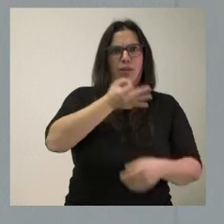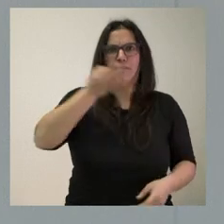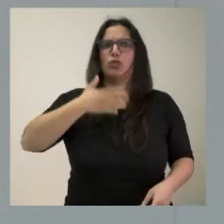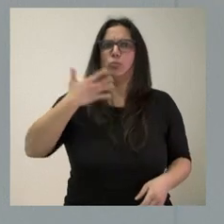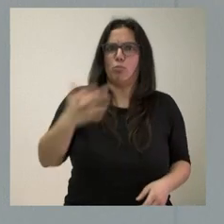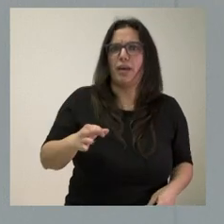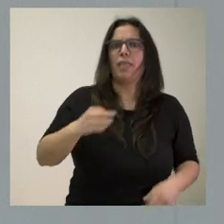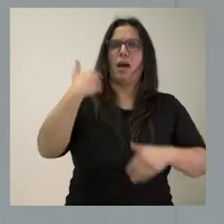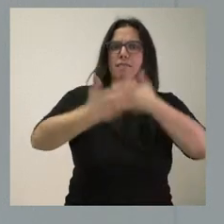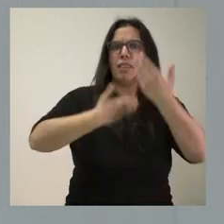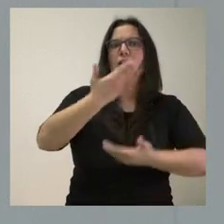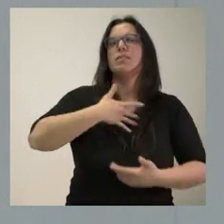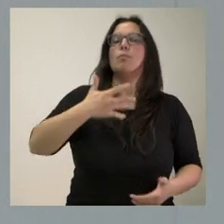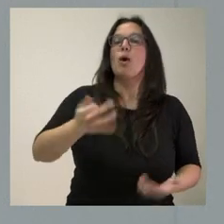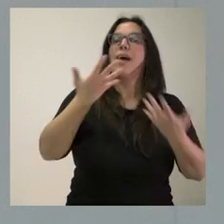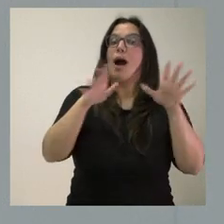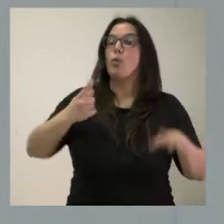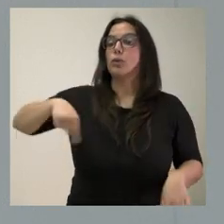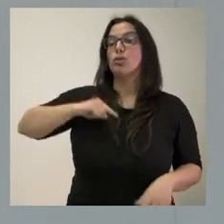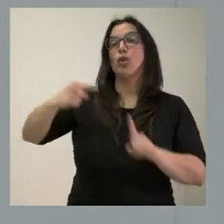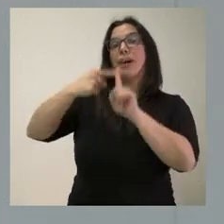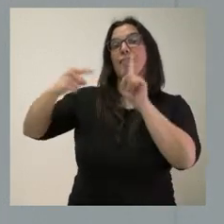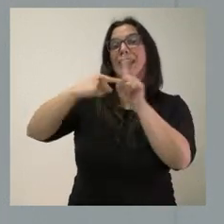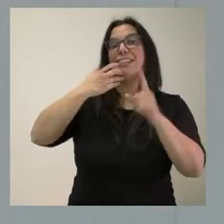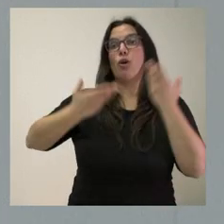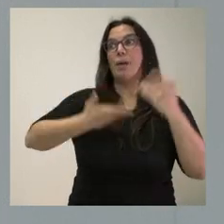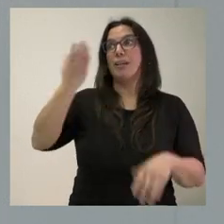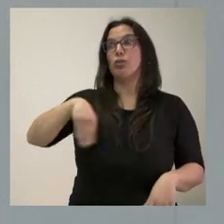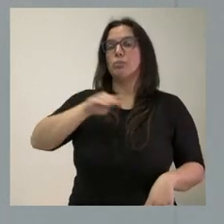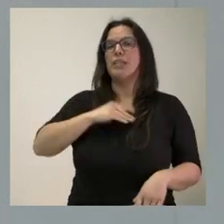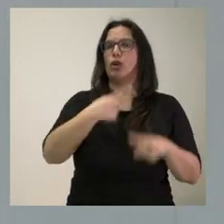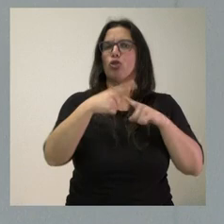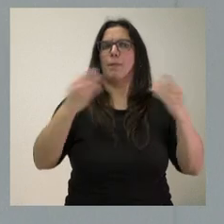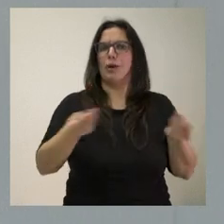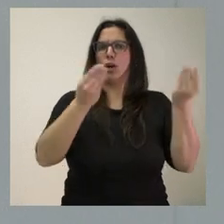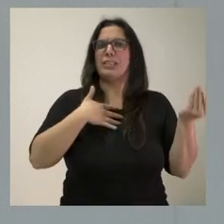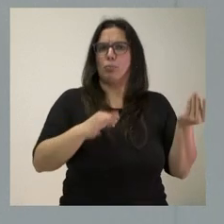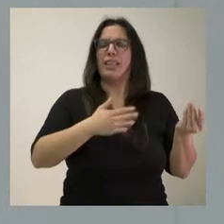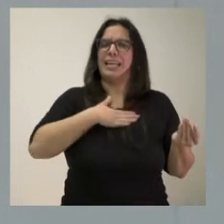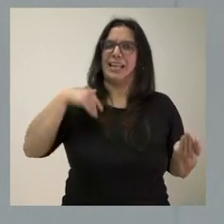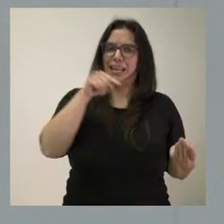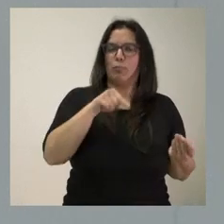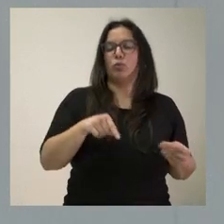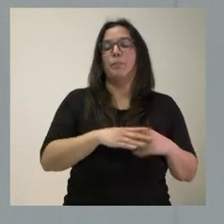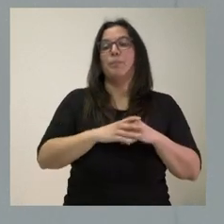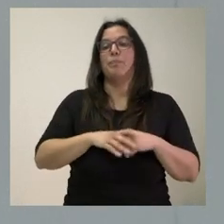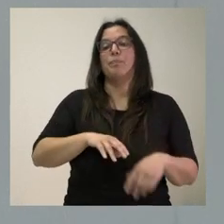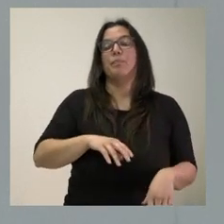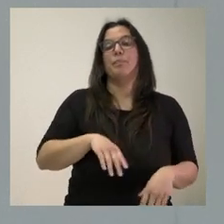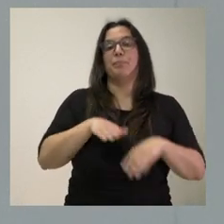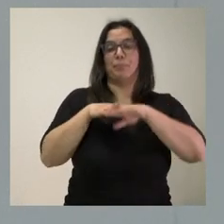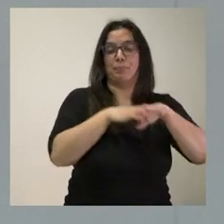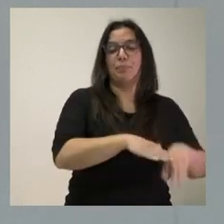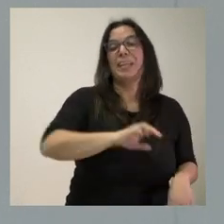Aunque estamos en una posición de referencia en el contexto nacional, somos conscientes de que hay cosas que podemos mejorar y lo queremos mejorar. La tercera cuestión que usted